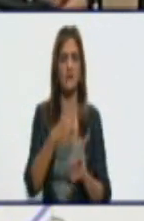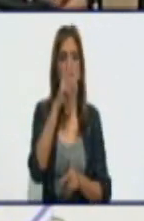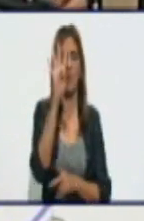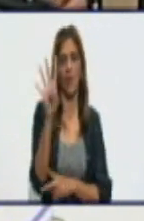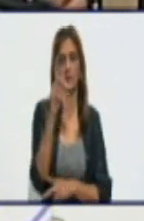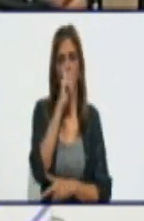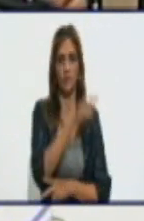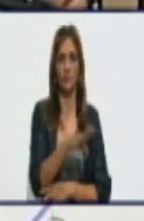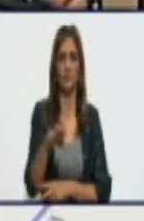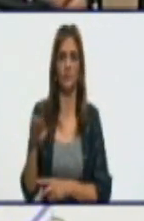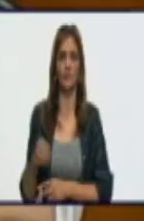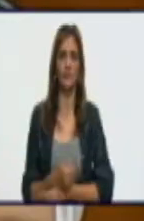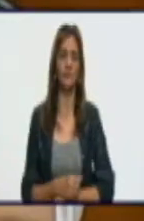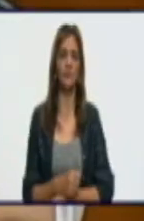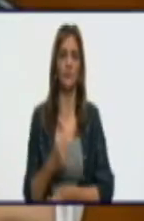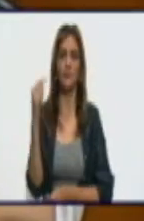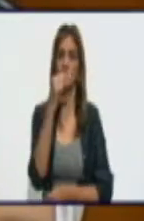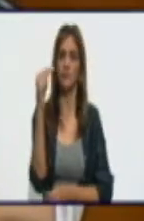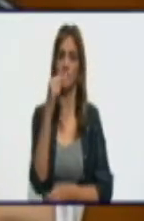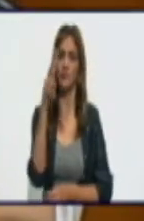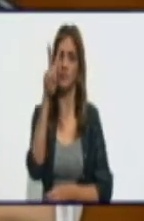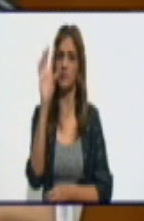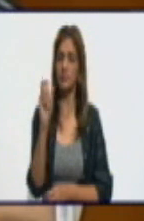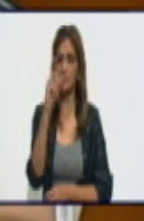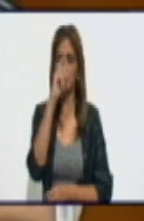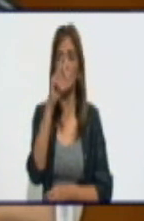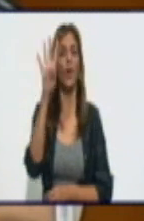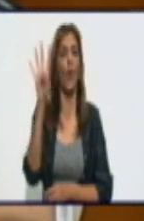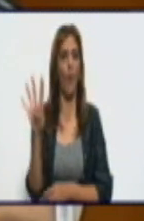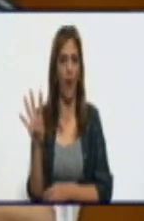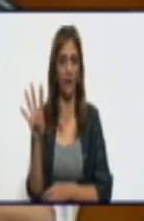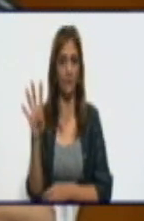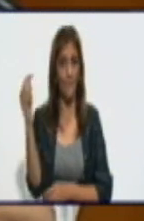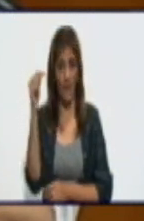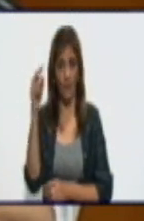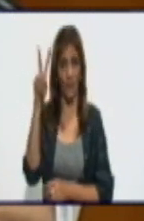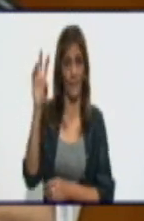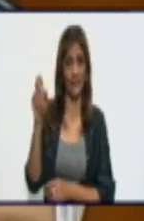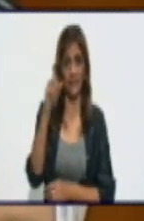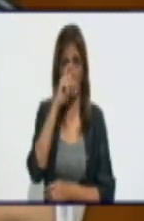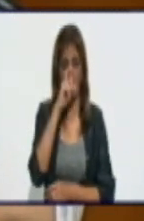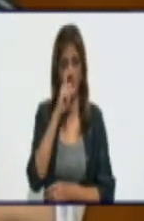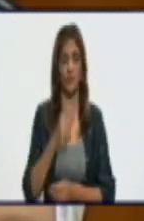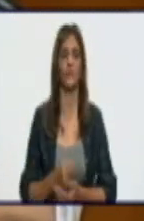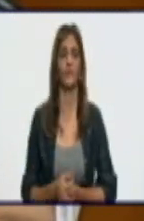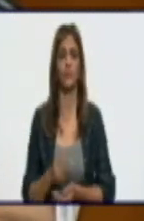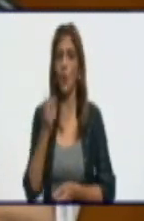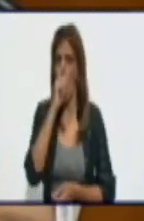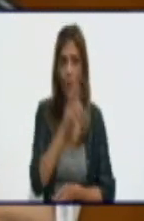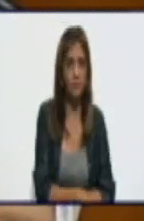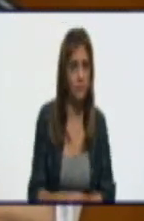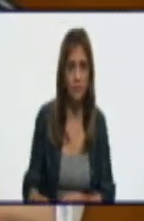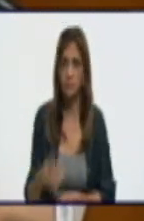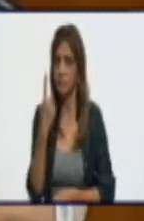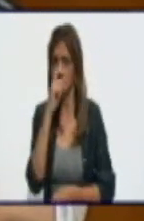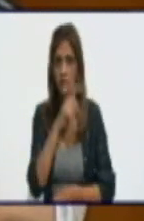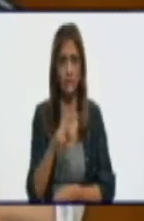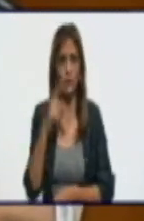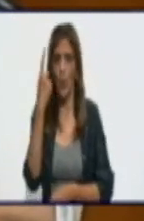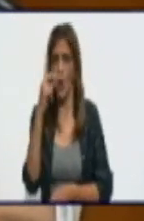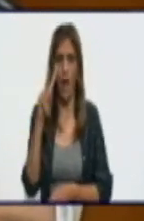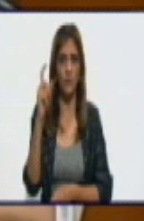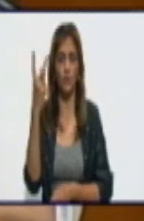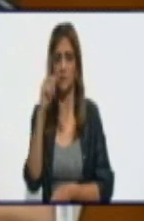en el día de hoy. Menores de 20 años fueron 4. Afortunadamente ninguno fue menor de un año, pero sí la cifra en la edad pediátrica